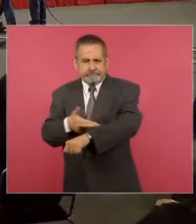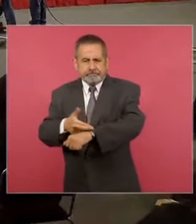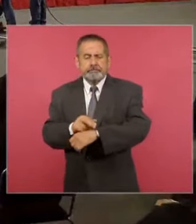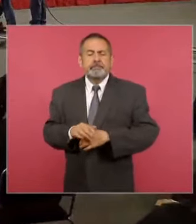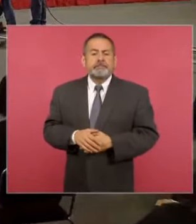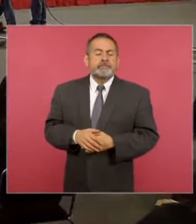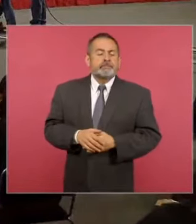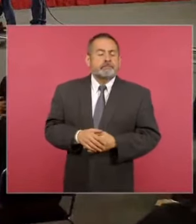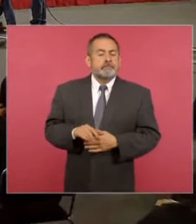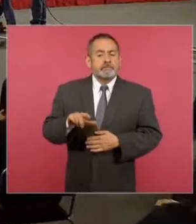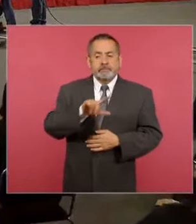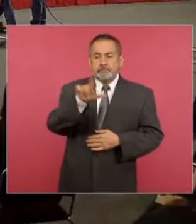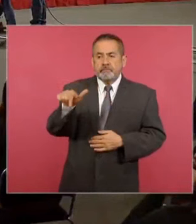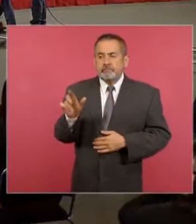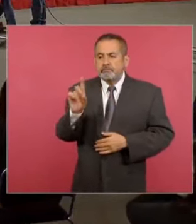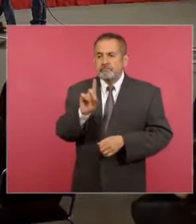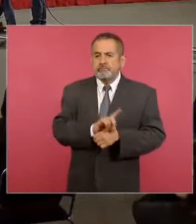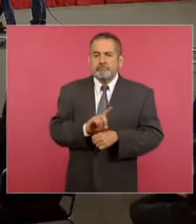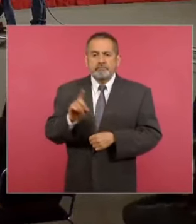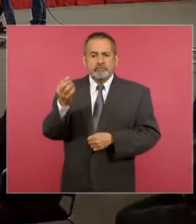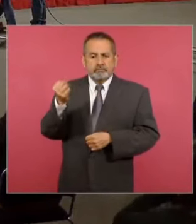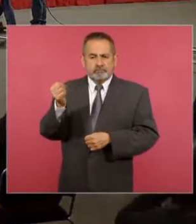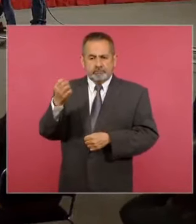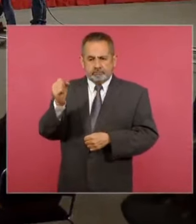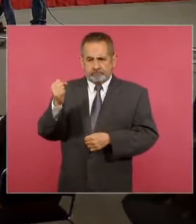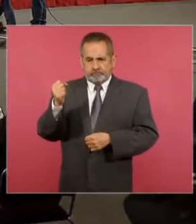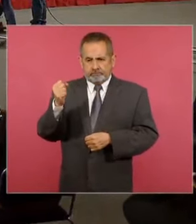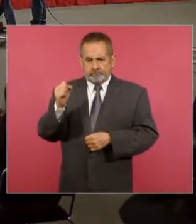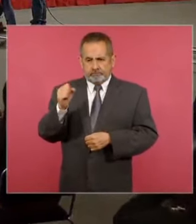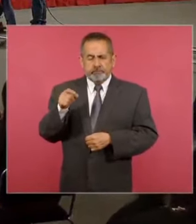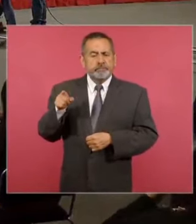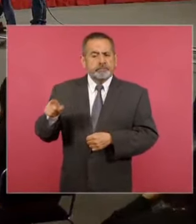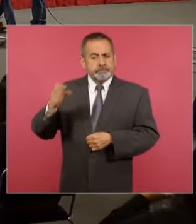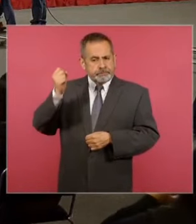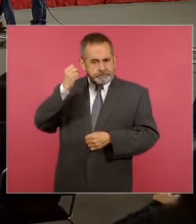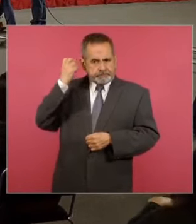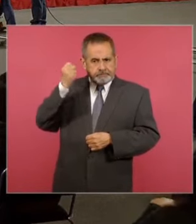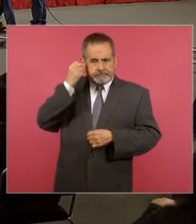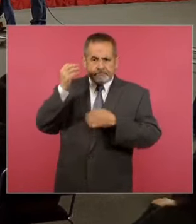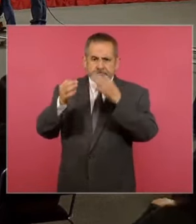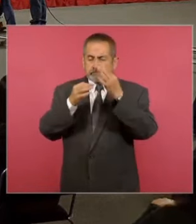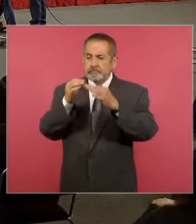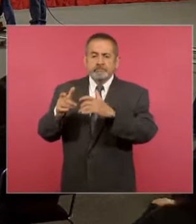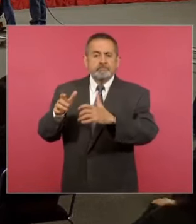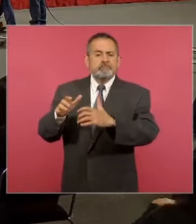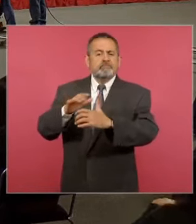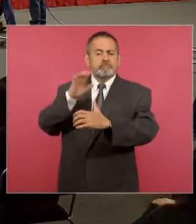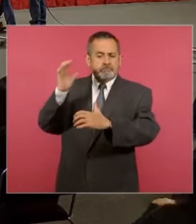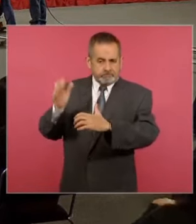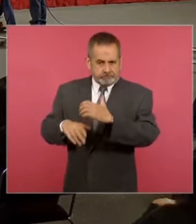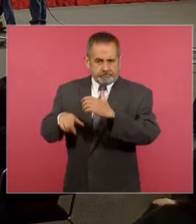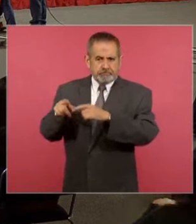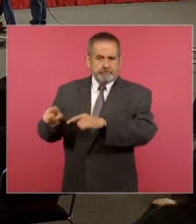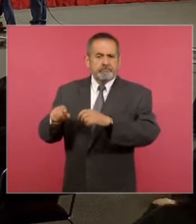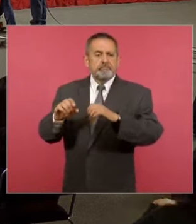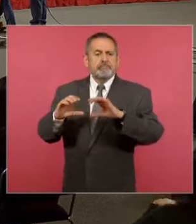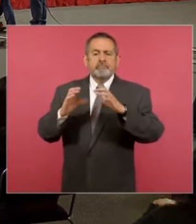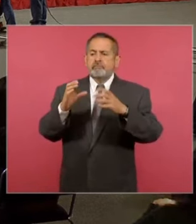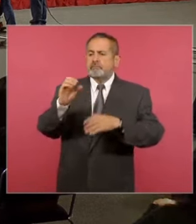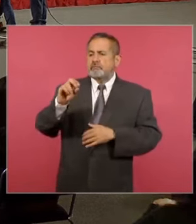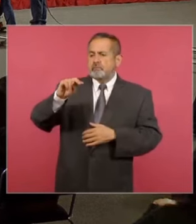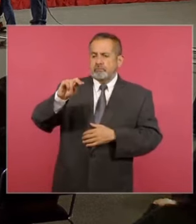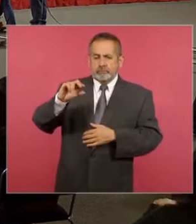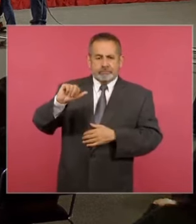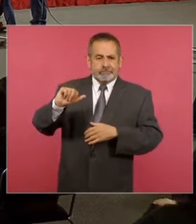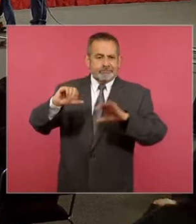sábado 9 de septiembre, hubo una ceremonia de clausura de la Conferencia Latinoamericana y